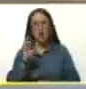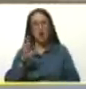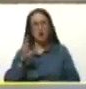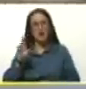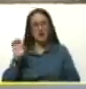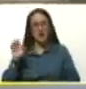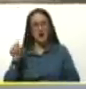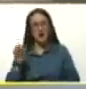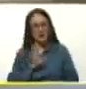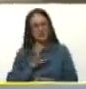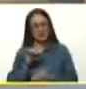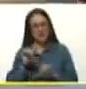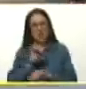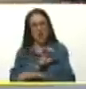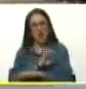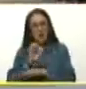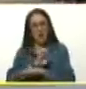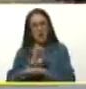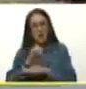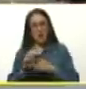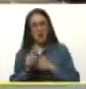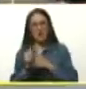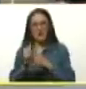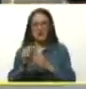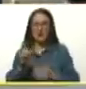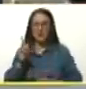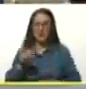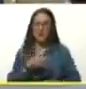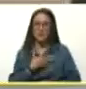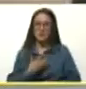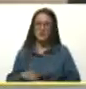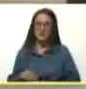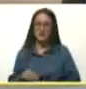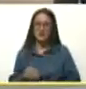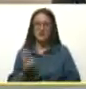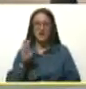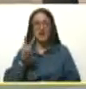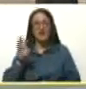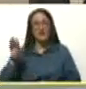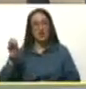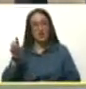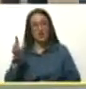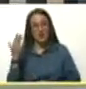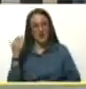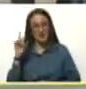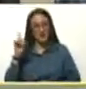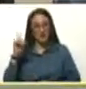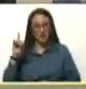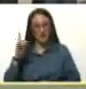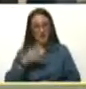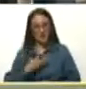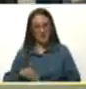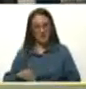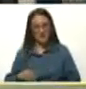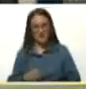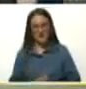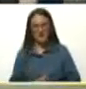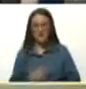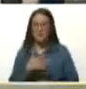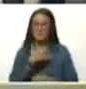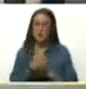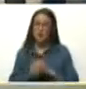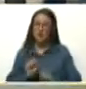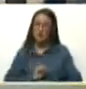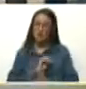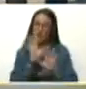momento en Ecuador, o el liderazgo del presidente Evo Morales en su momento en Bolivia. Hubo un proyecto